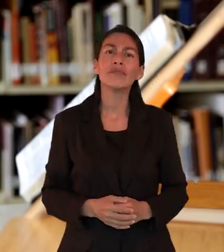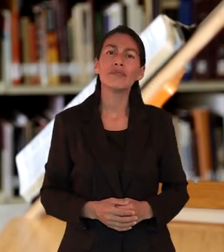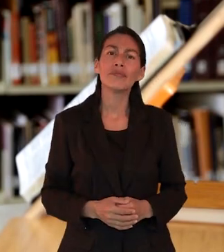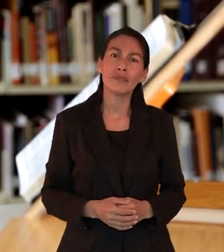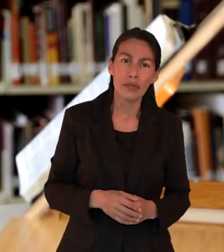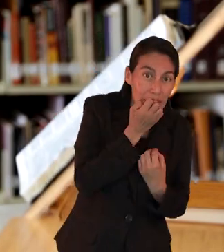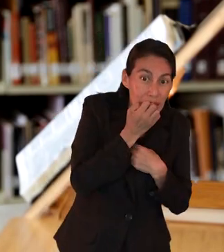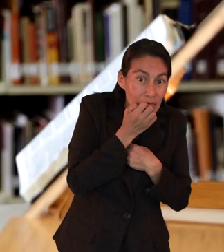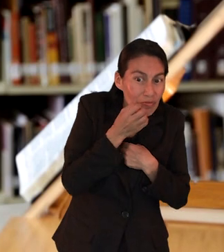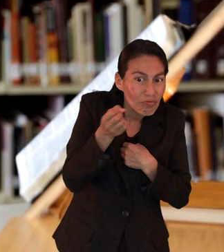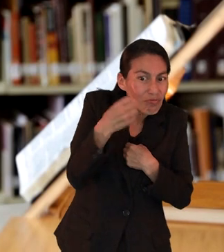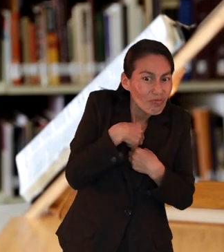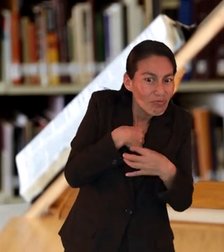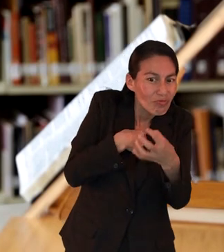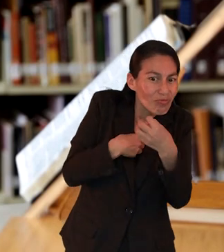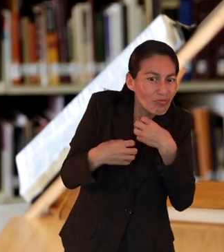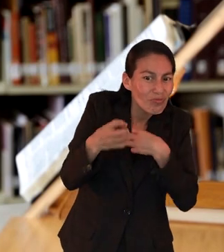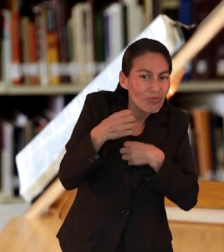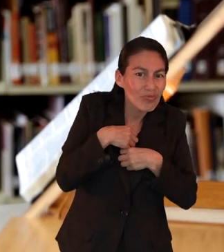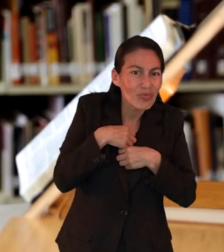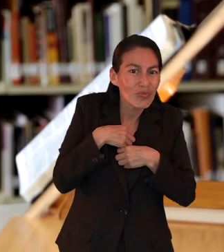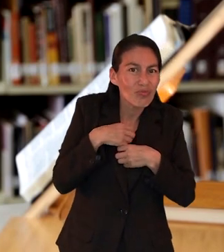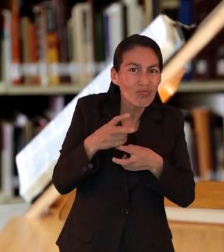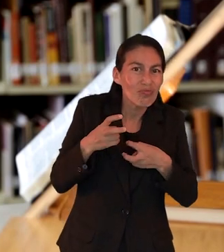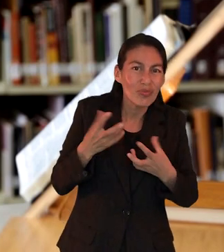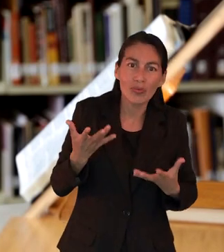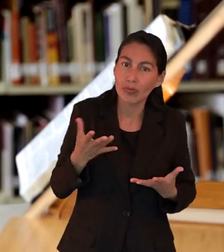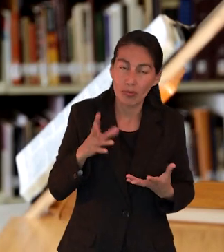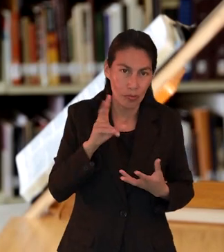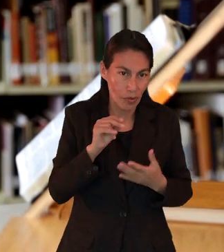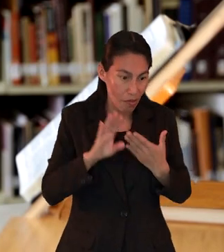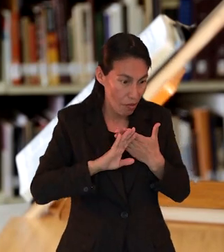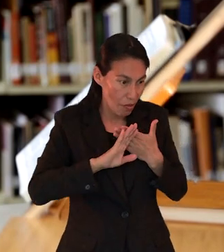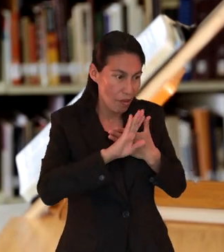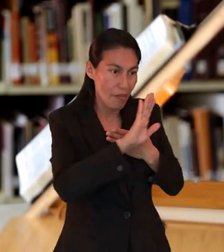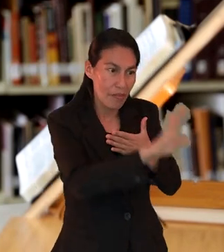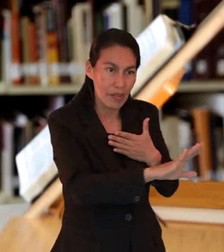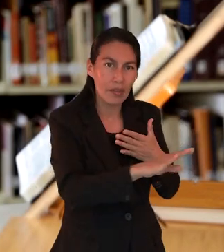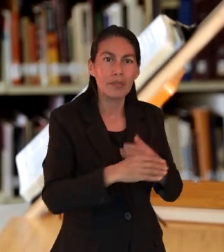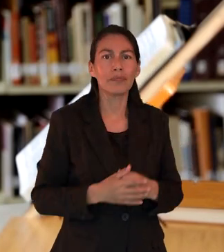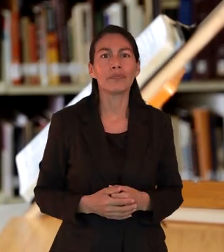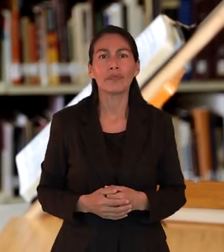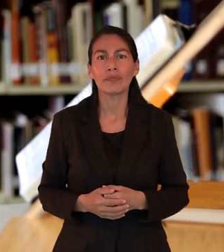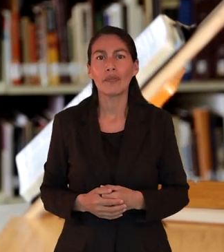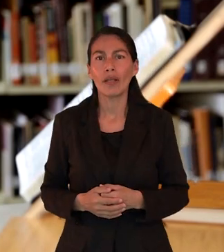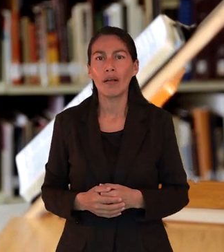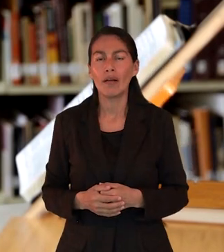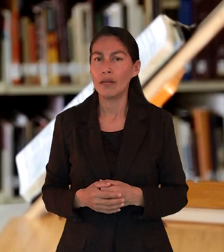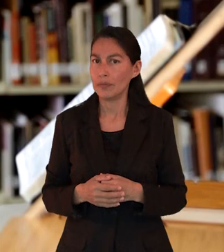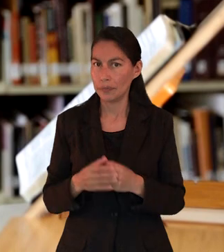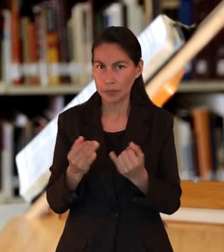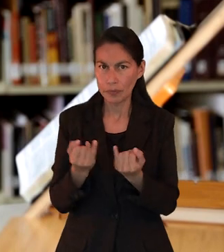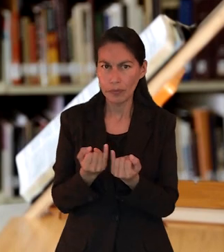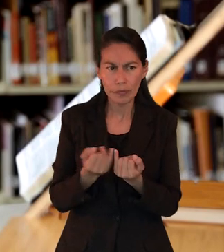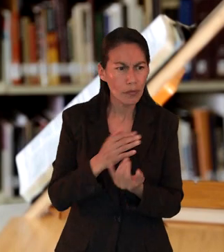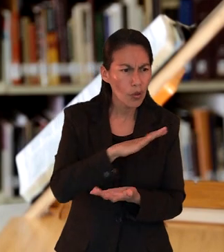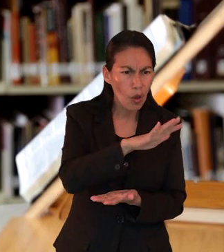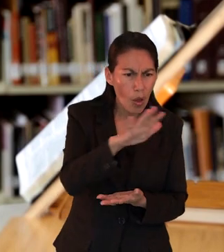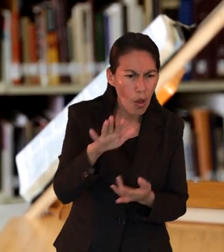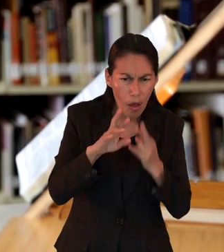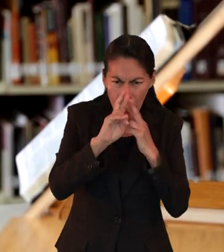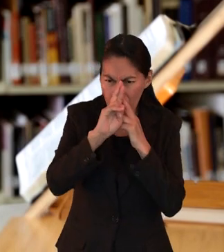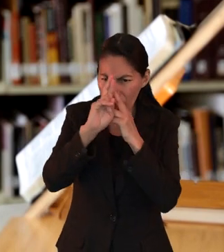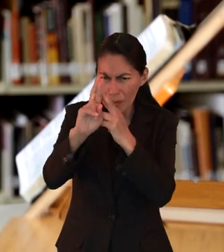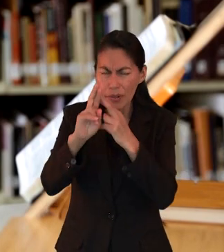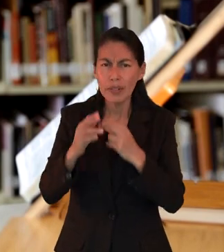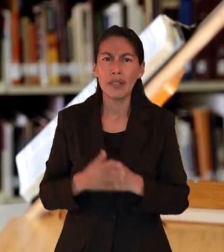Hay que evitar la avaricia y la codicia. También tenemos que recordar, respetar y obedecer a